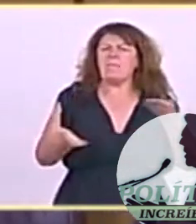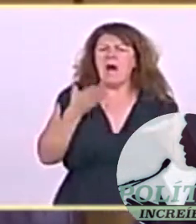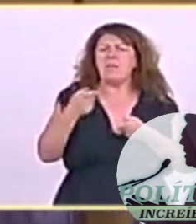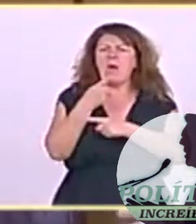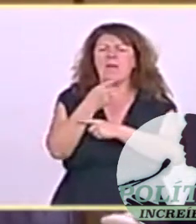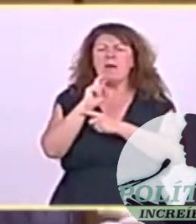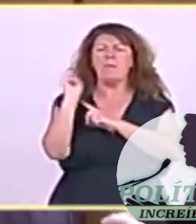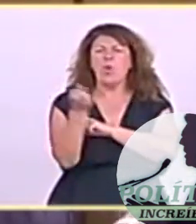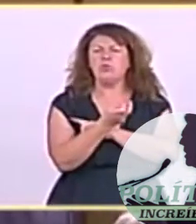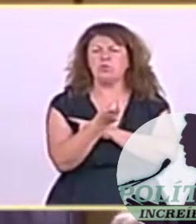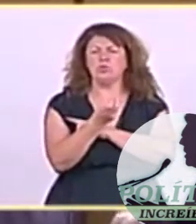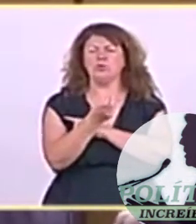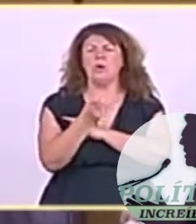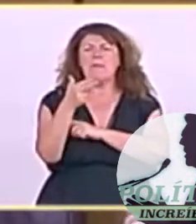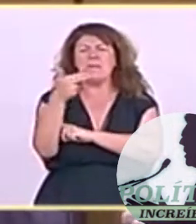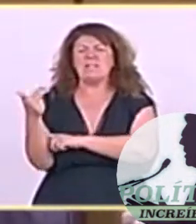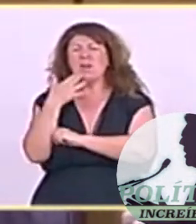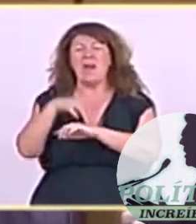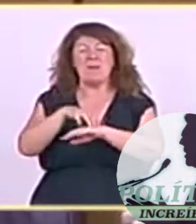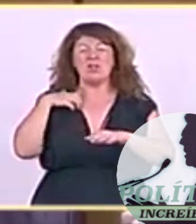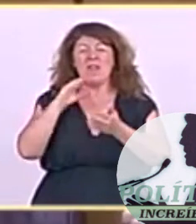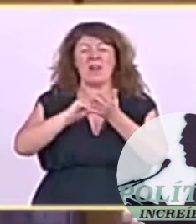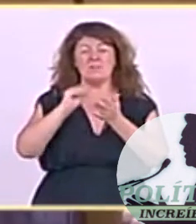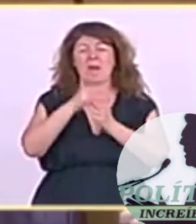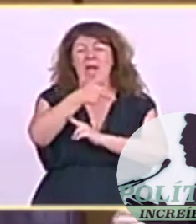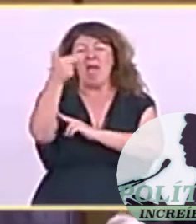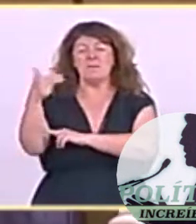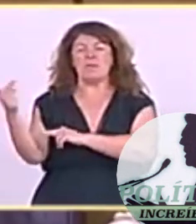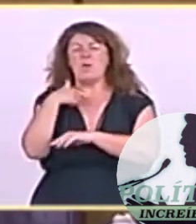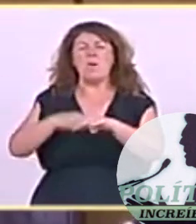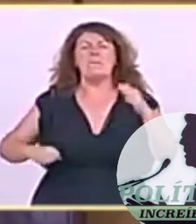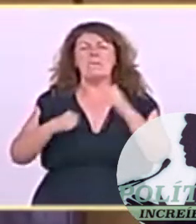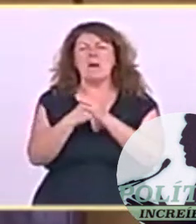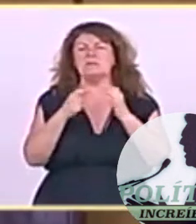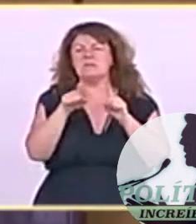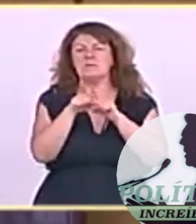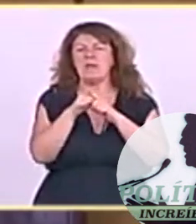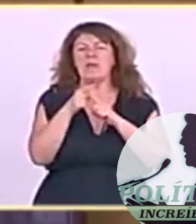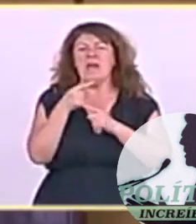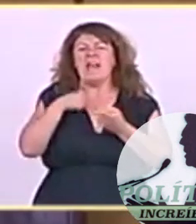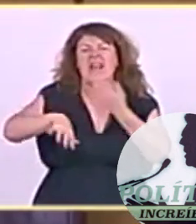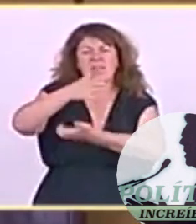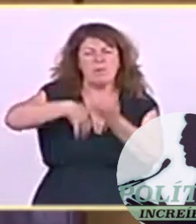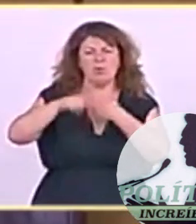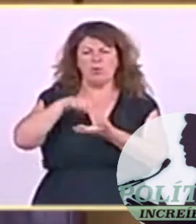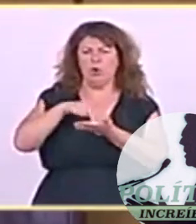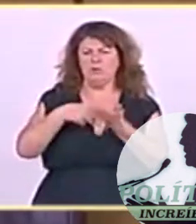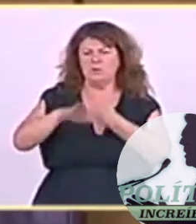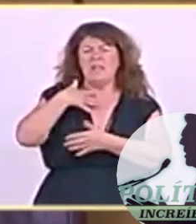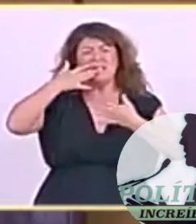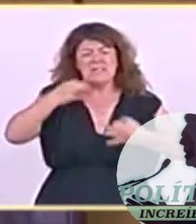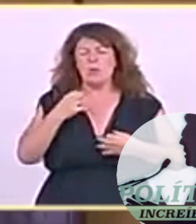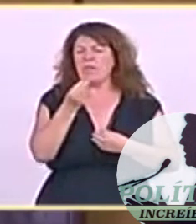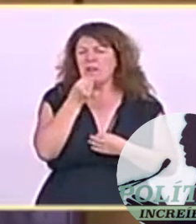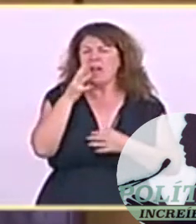las especies estamos en el máximo de su rendimiento sostenible, la seguridad alimentaria y la sostenibilidad medioambiental están en riesgo. Y la